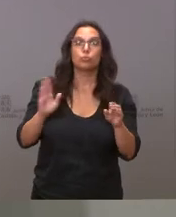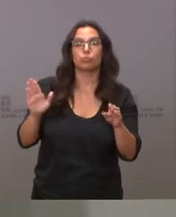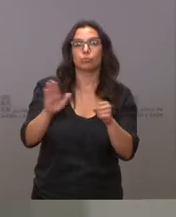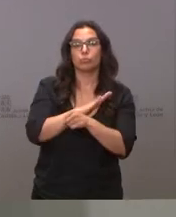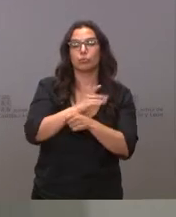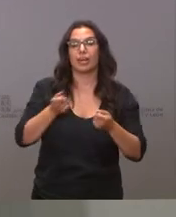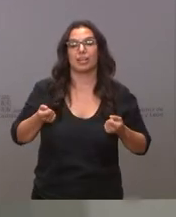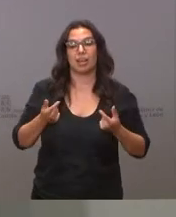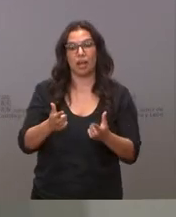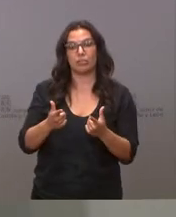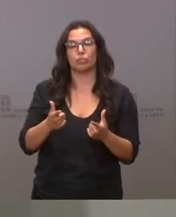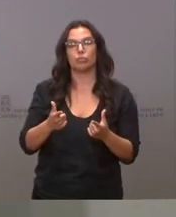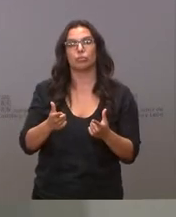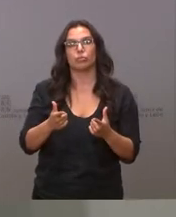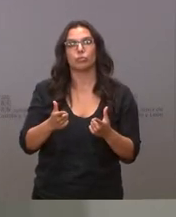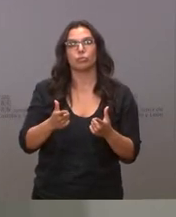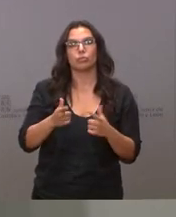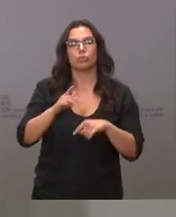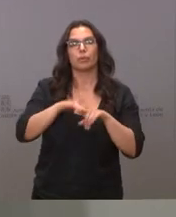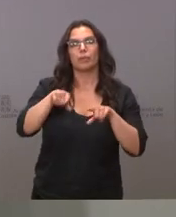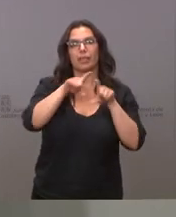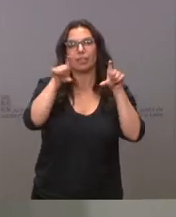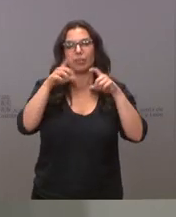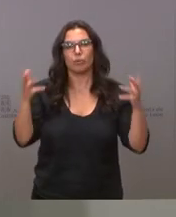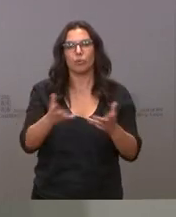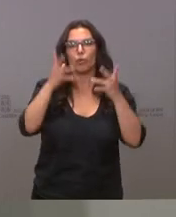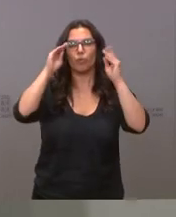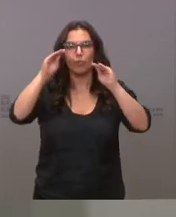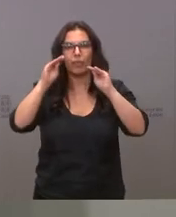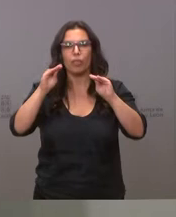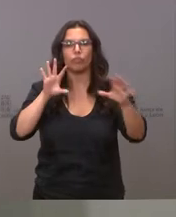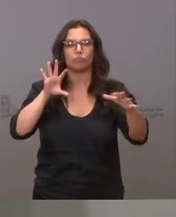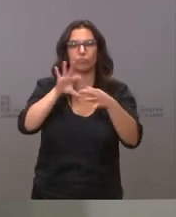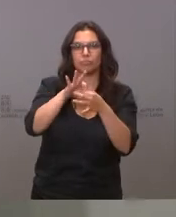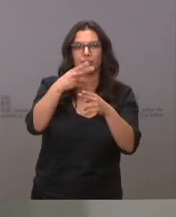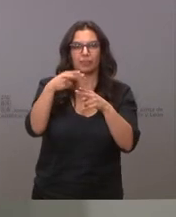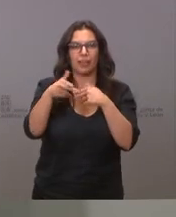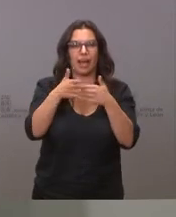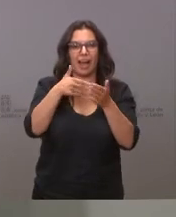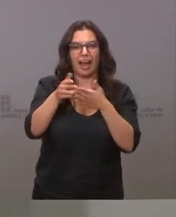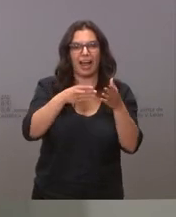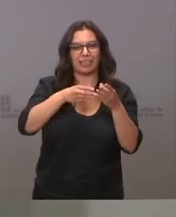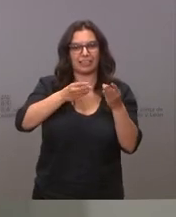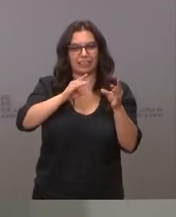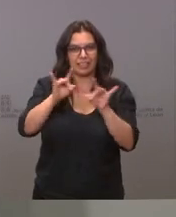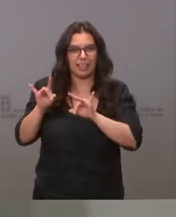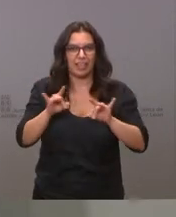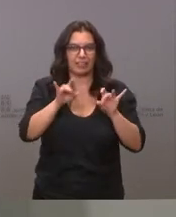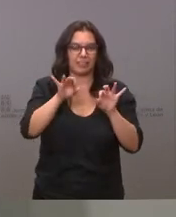dicha organización y de la relación de actividades de promoción, formación relacionadas con la artesanía de nuestra comunidad.